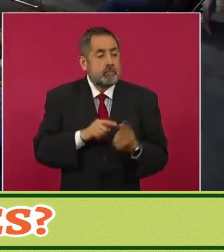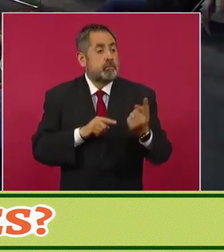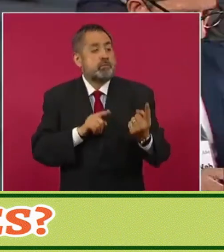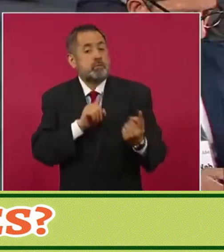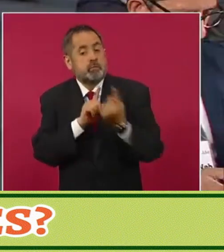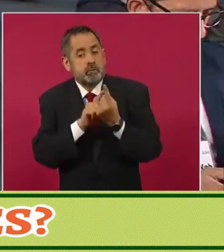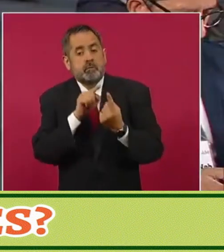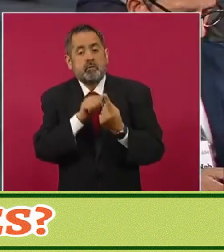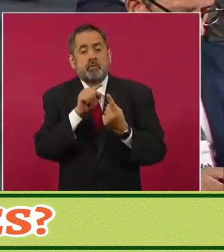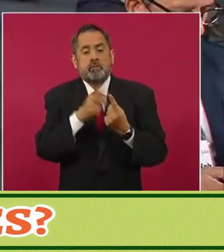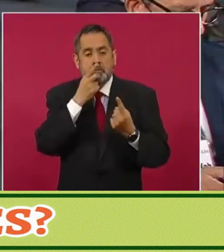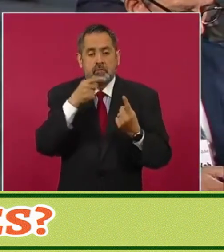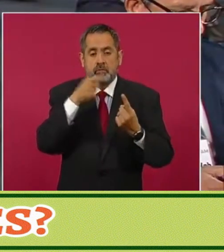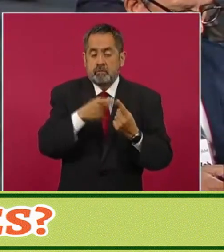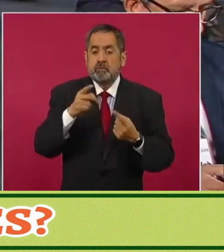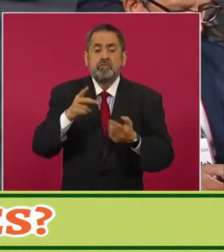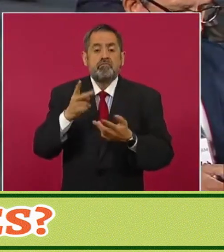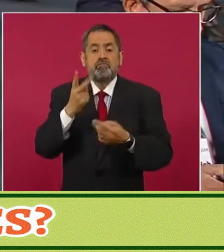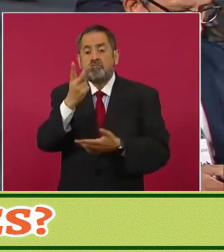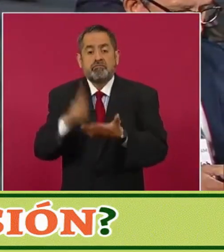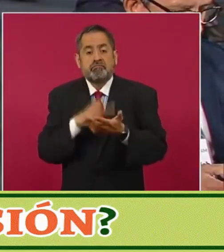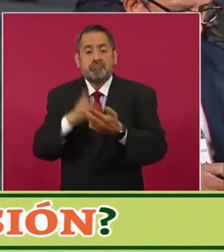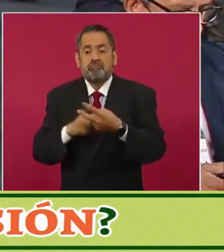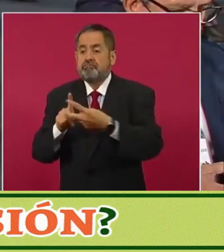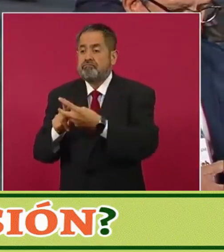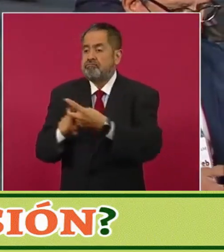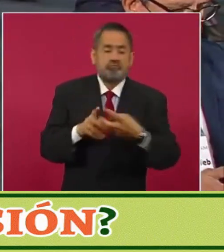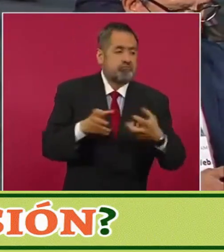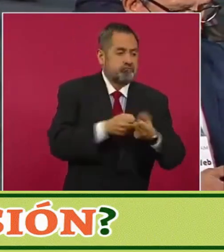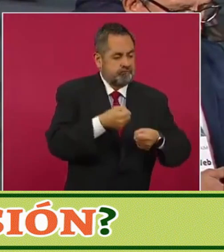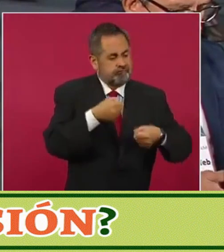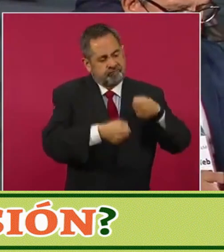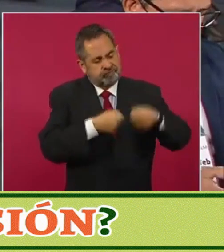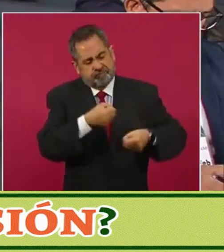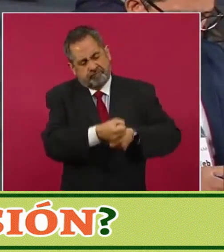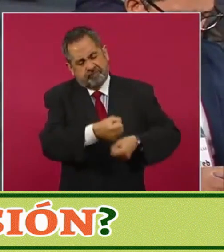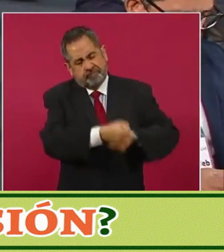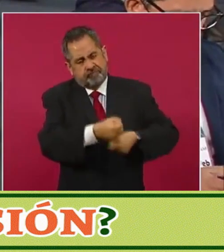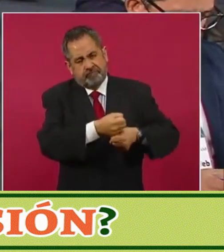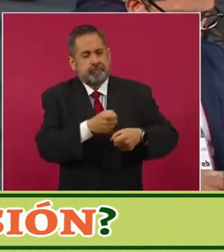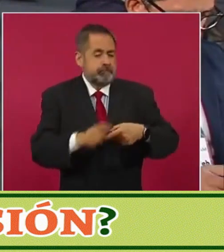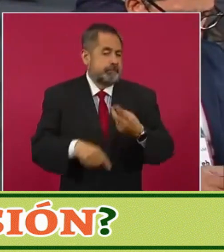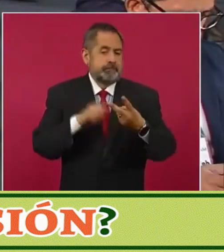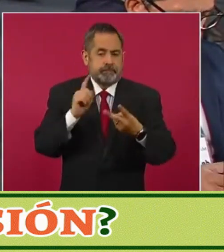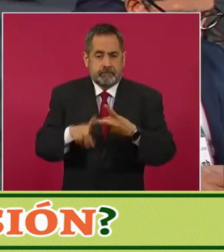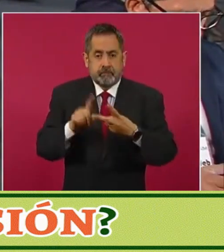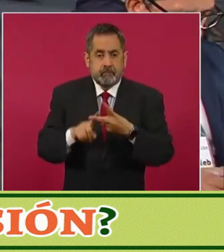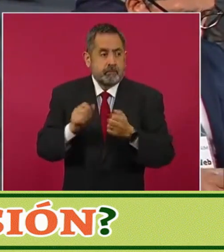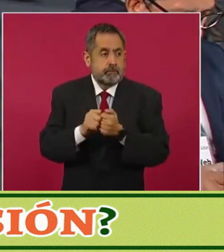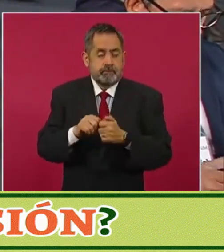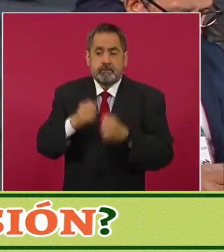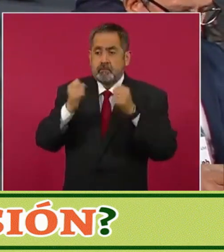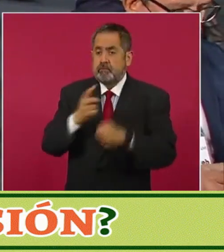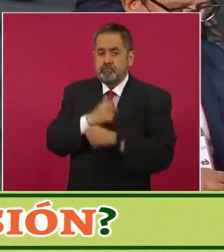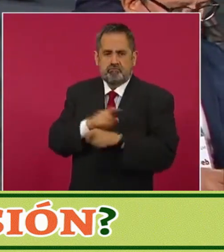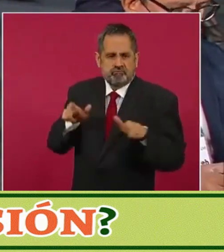ellos, ha sido secuestrado en dos ocasiones y golpeado. Otro llegó con un fuerte dispositivo de seguridad,